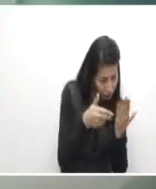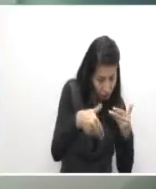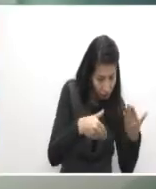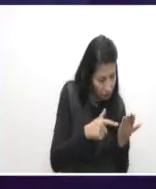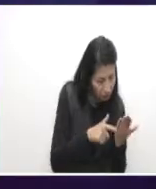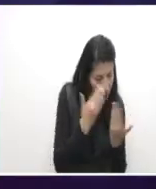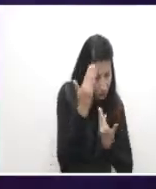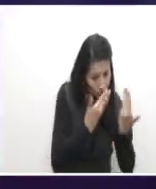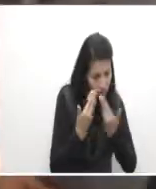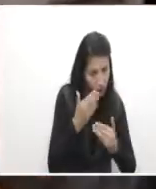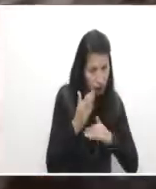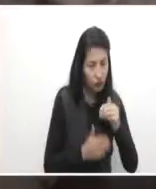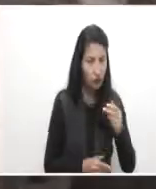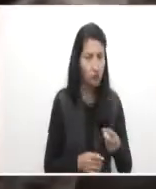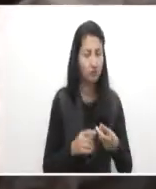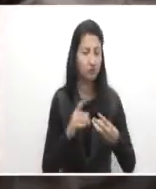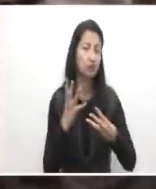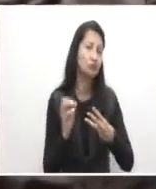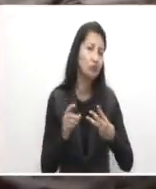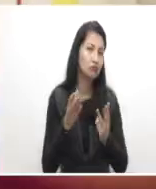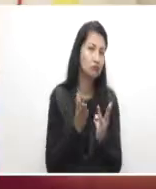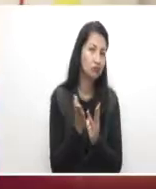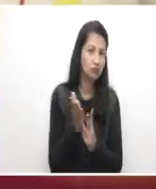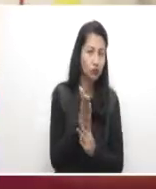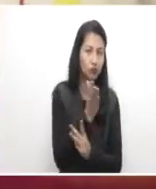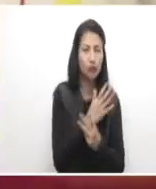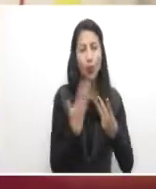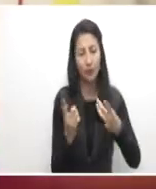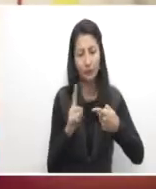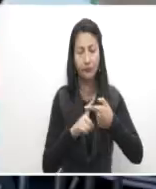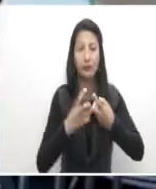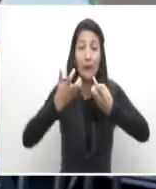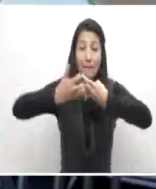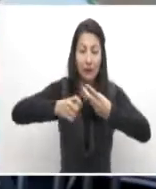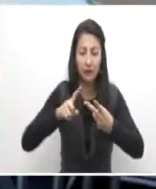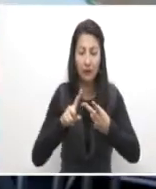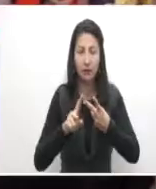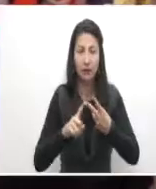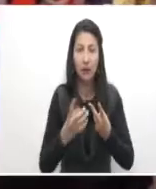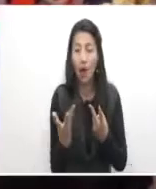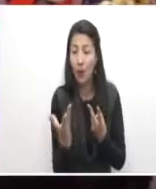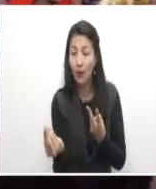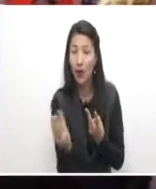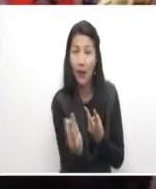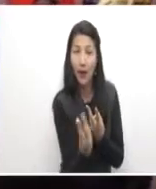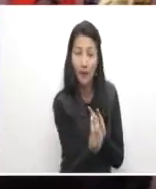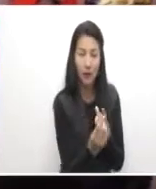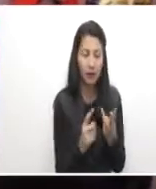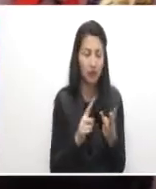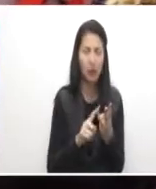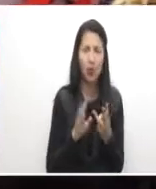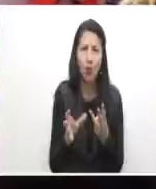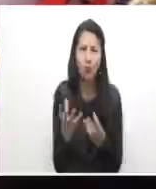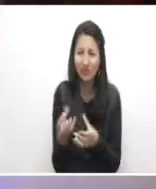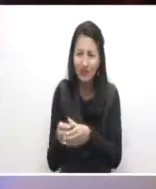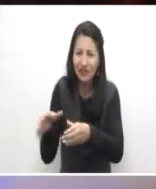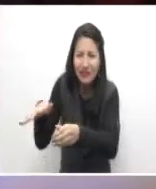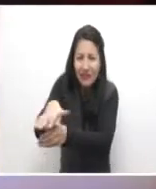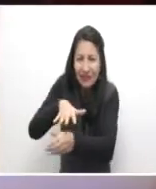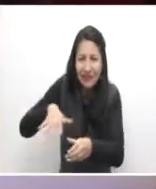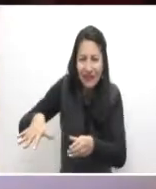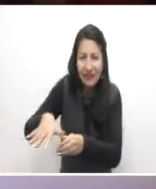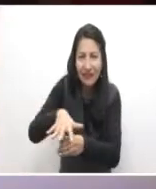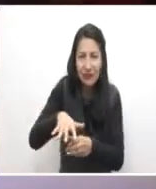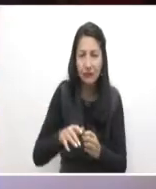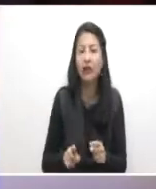pueden ser presentadas bajo tres modalidades diferentes. Empresas, empresas agrupadas o gremios. Que hace que